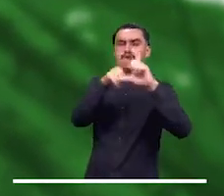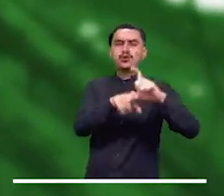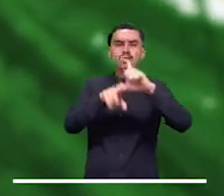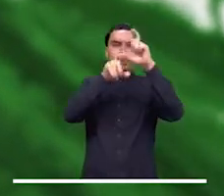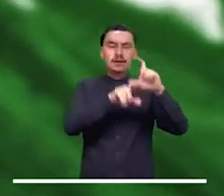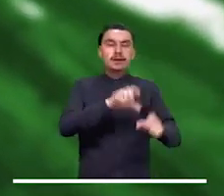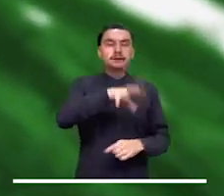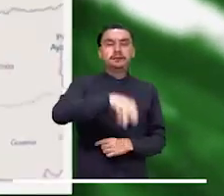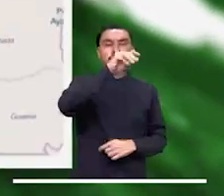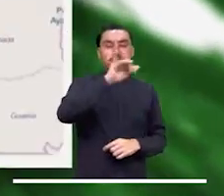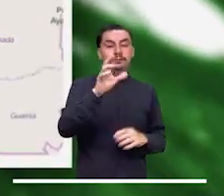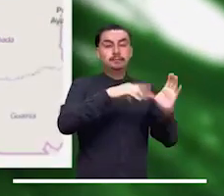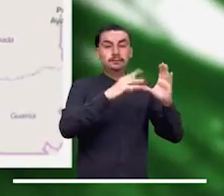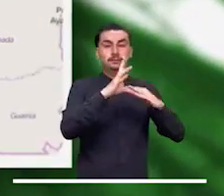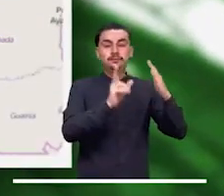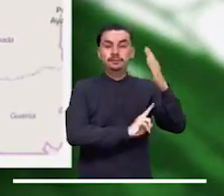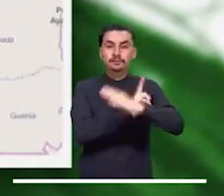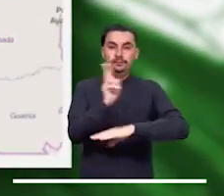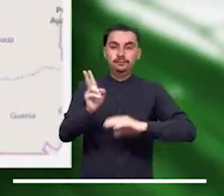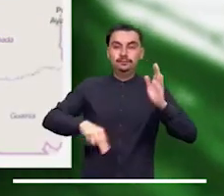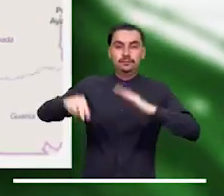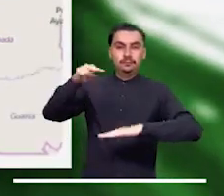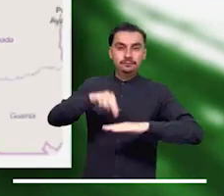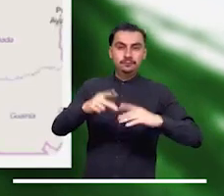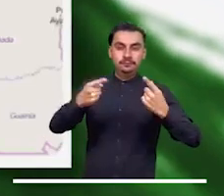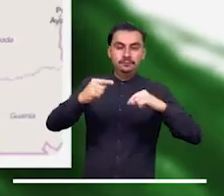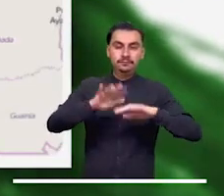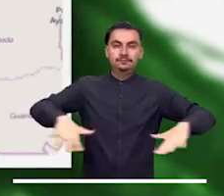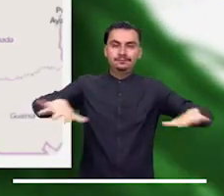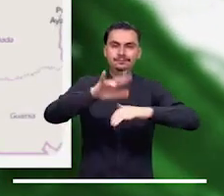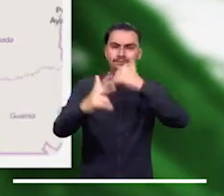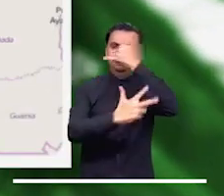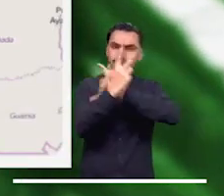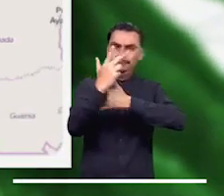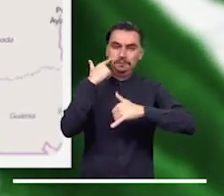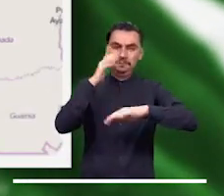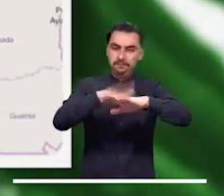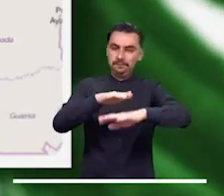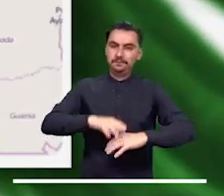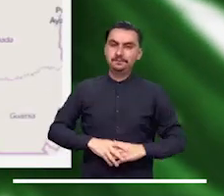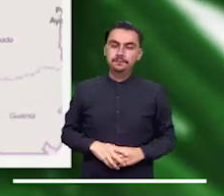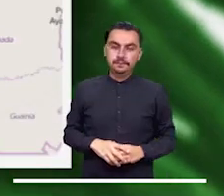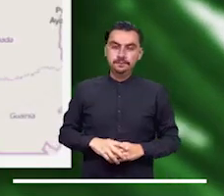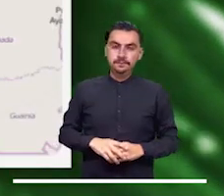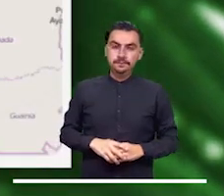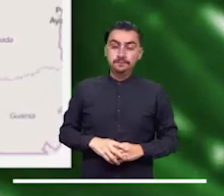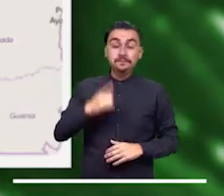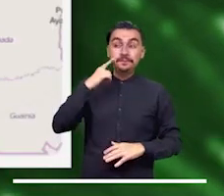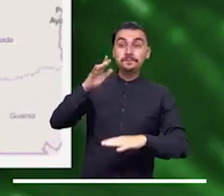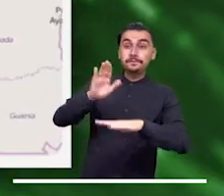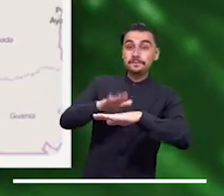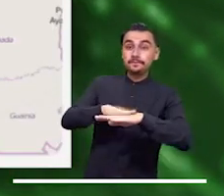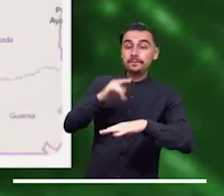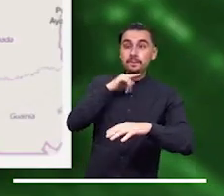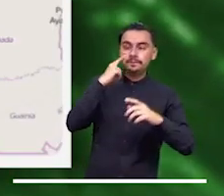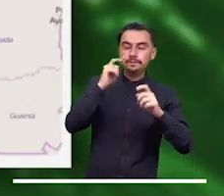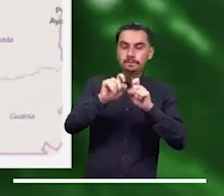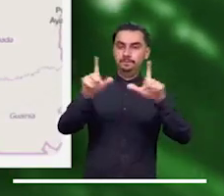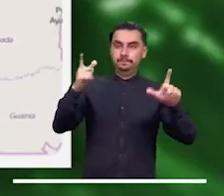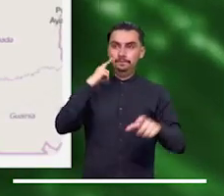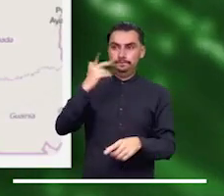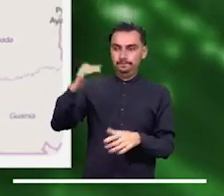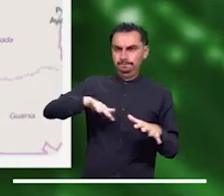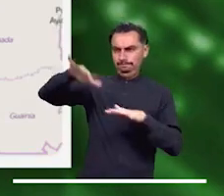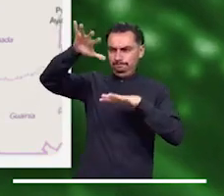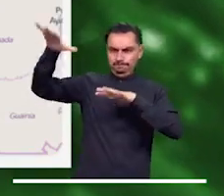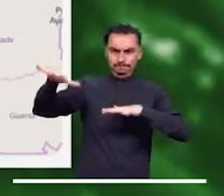Atención a los incendios que se podrían activar en La Guajira, Nariño, Valle del Cauca, Cauca, Boyacá, Cundinamarca, Tolima,